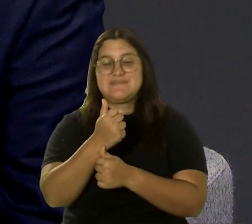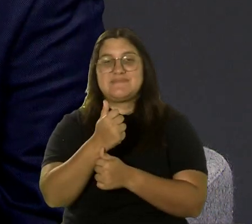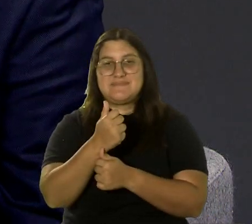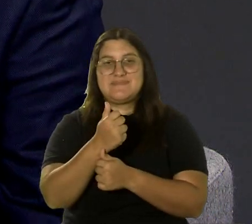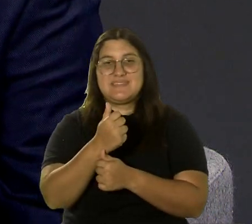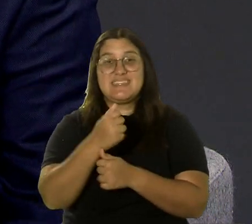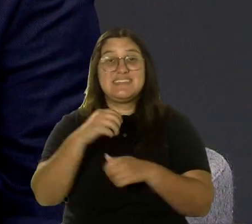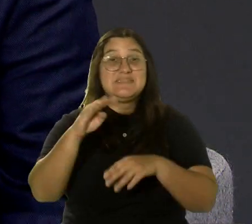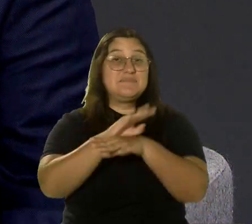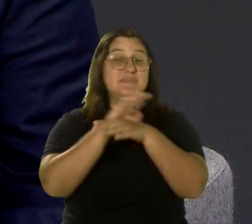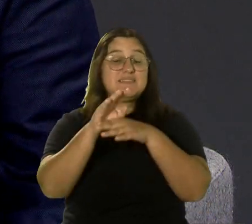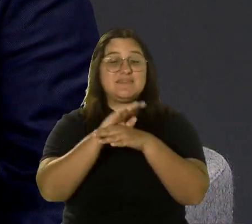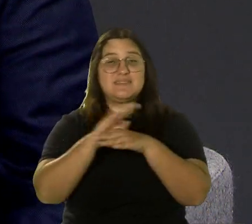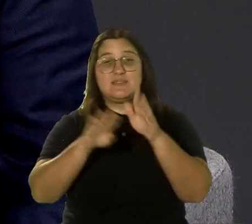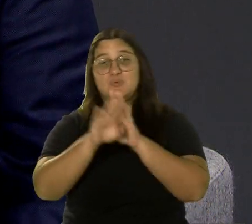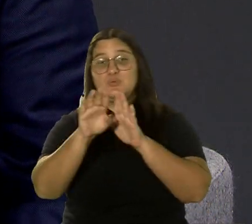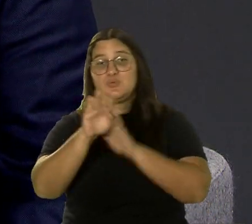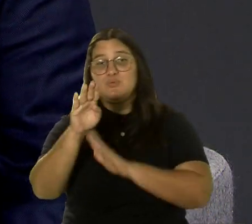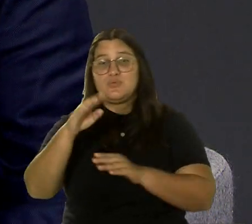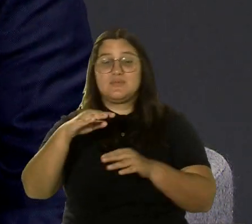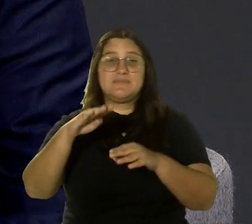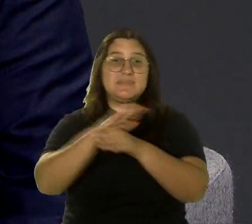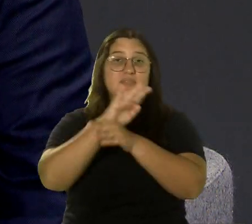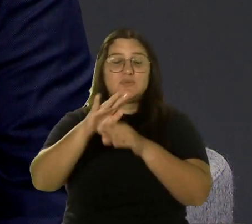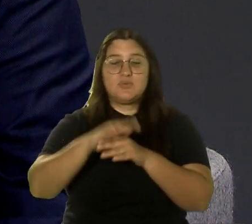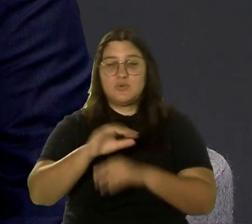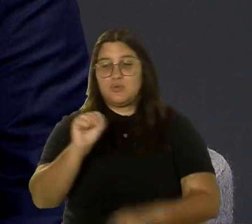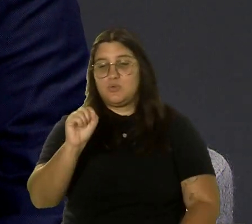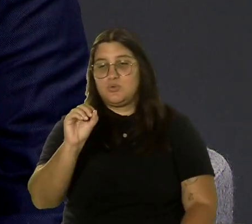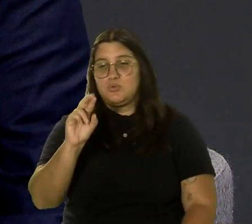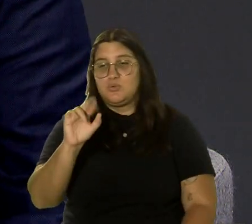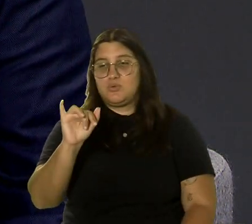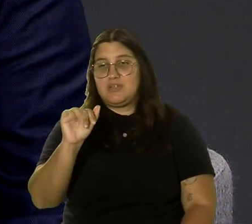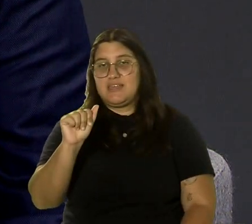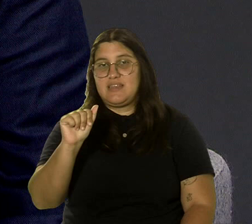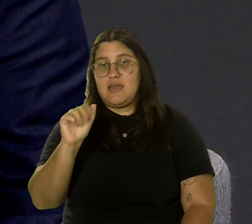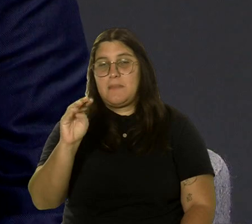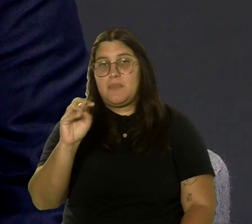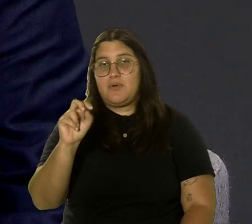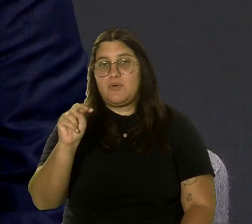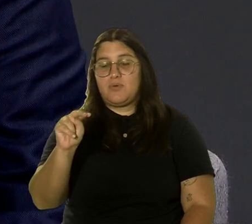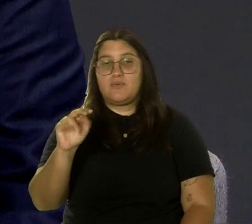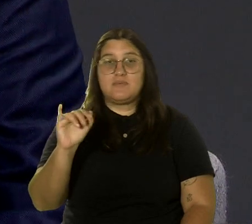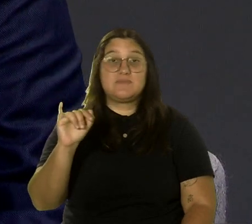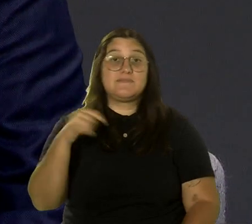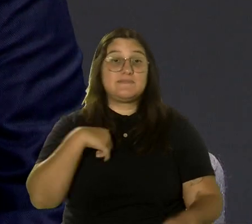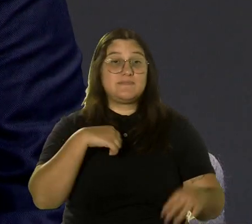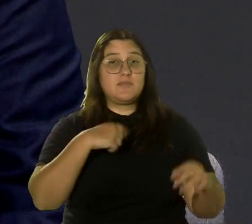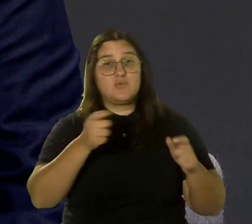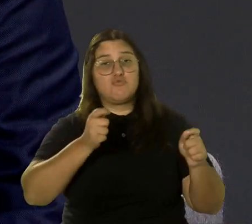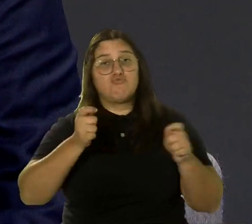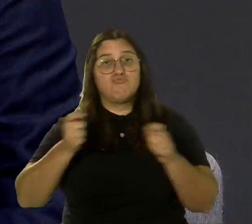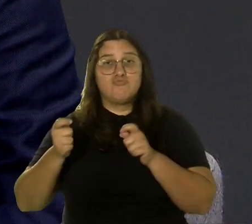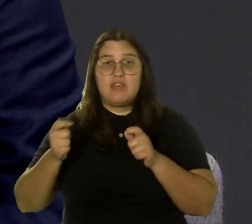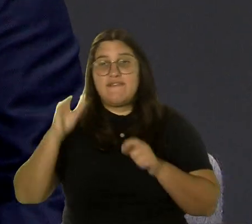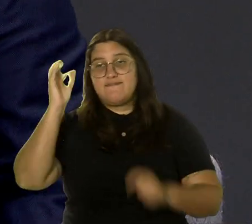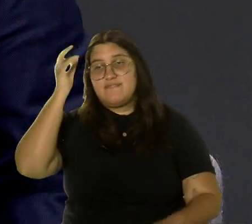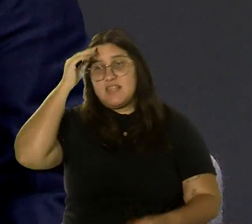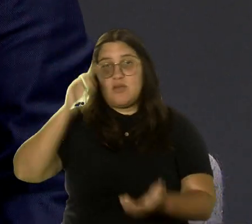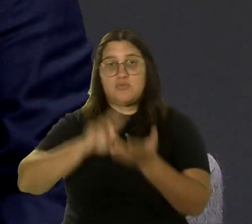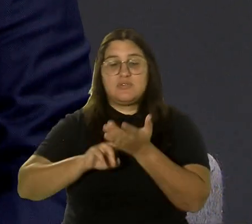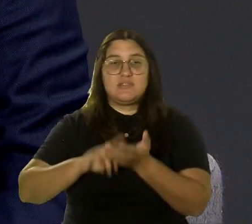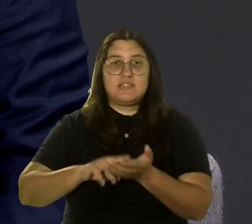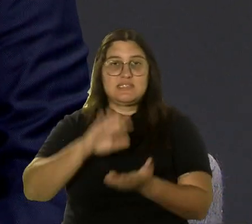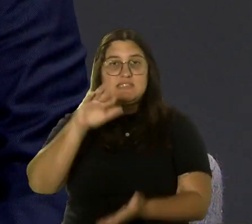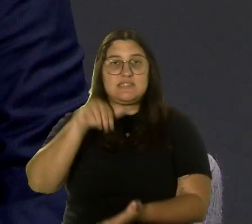Emprendimiento y Desarrollo de Negocios, Soraya Amorón, Baricelli Alvarado, Coordinadora de Federal Contracting Center y Carlos